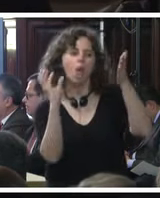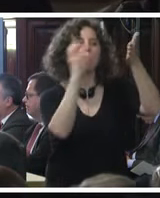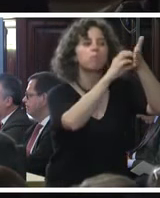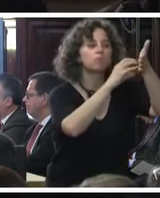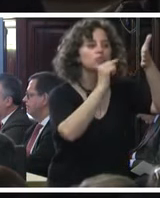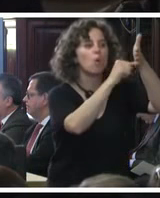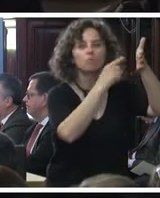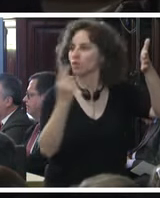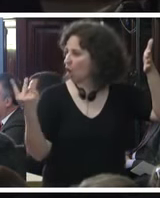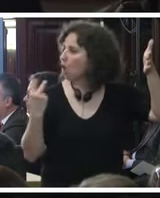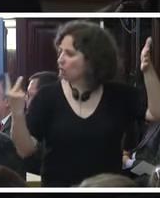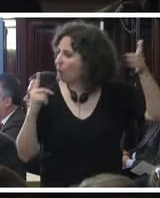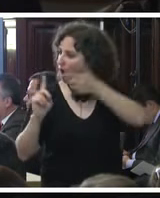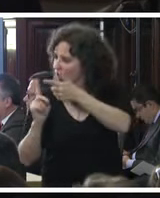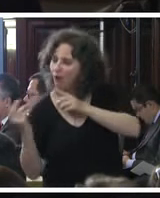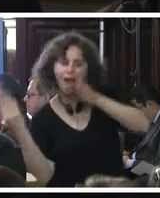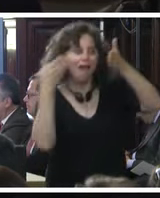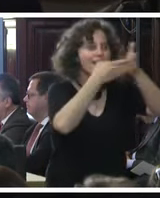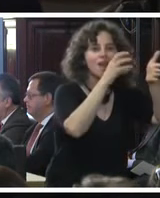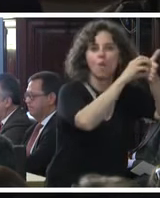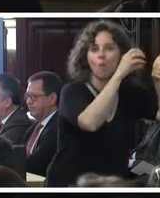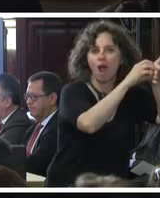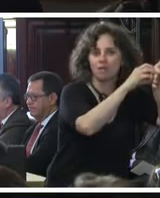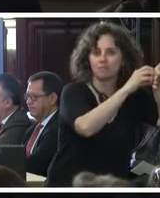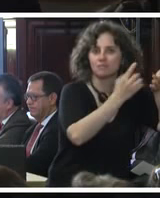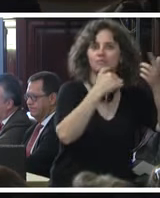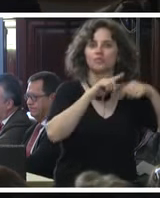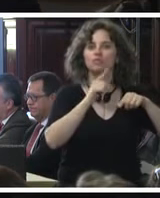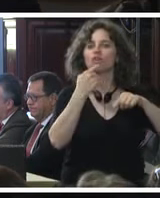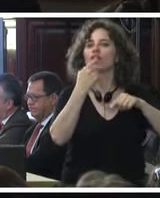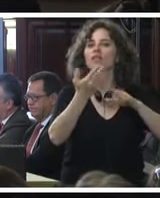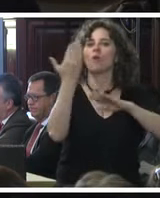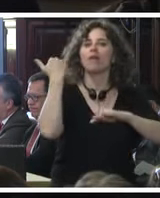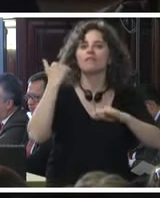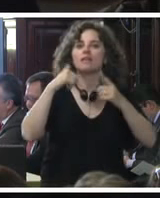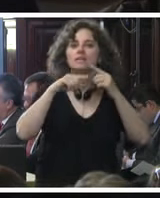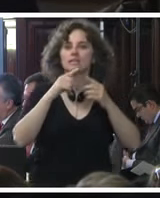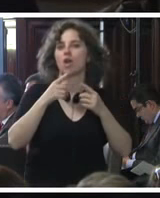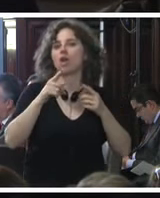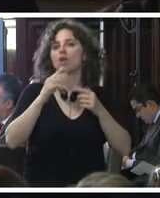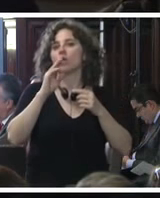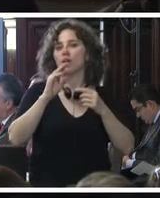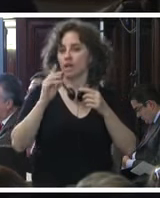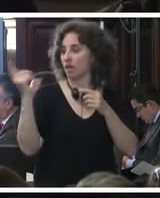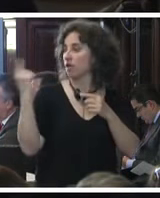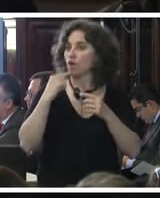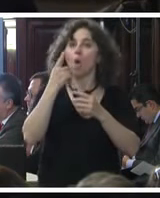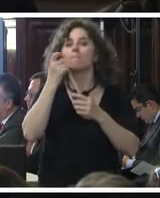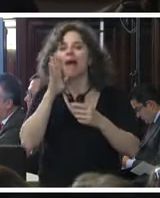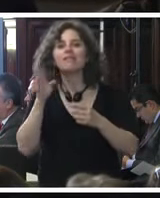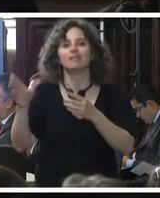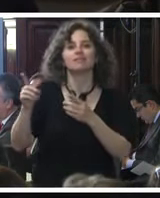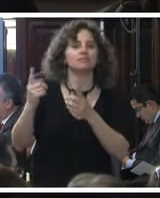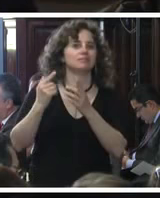mutuamente haya acuerdo y bien lo decía el licenciado Bidulfo los padres algunos de los padres han estado directamente en las